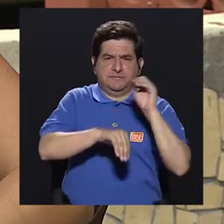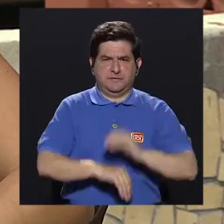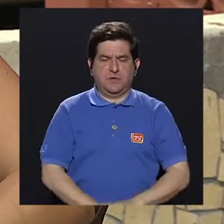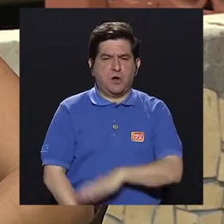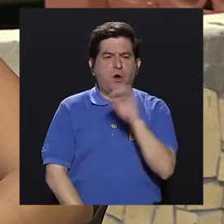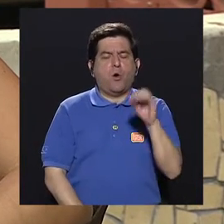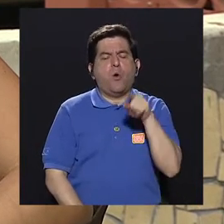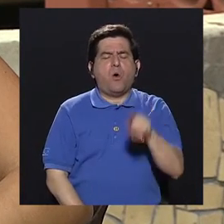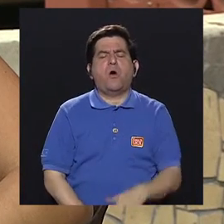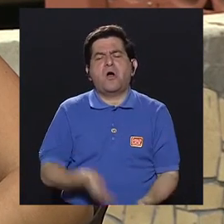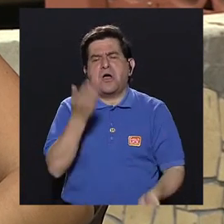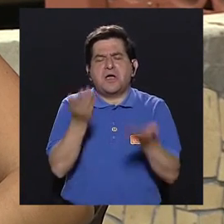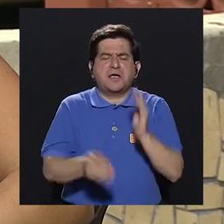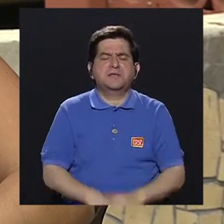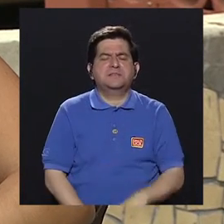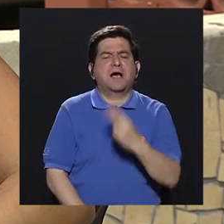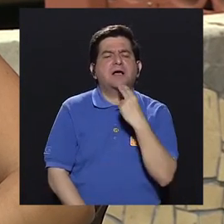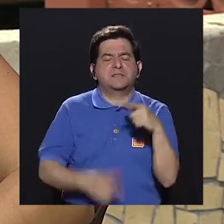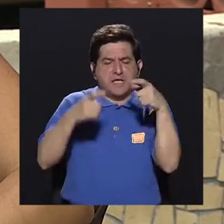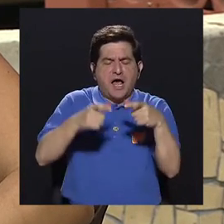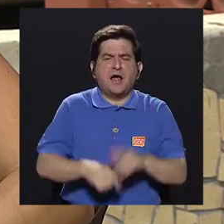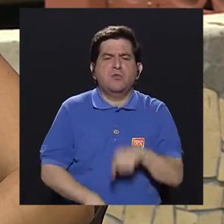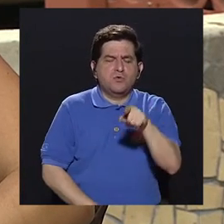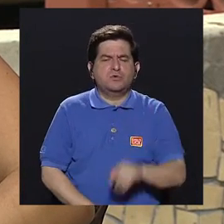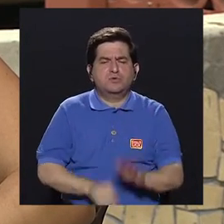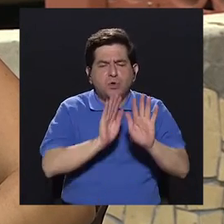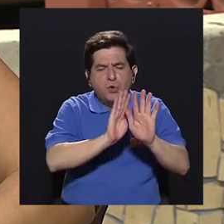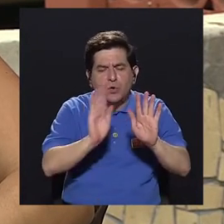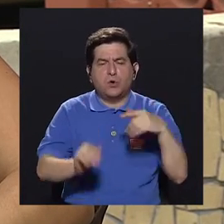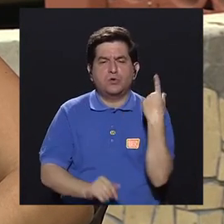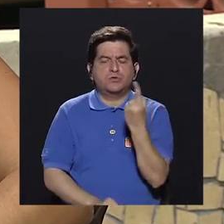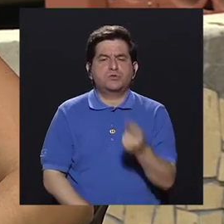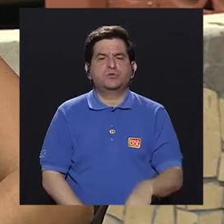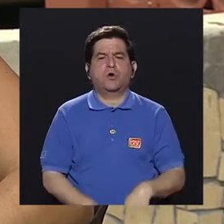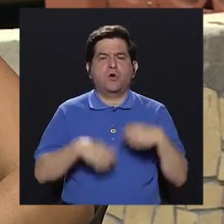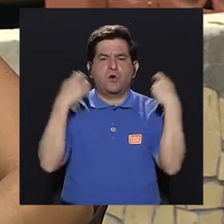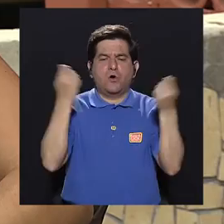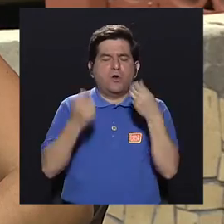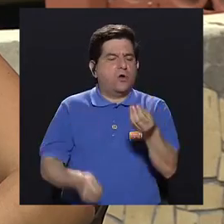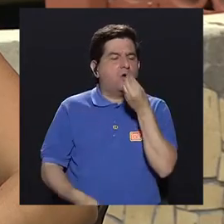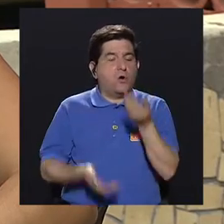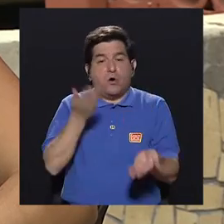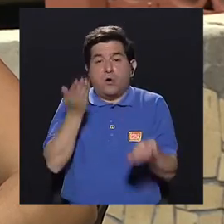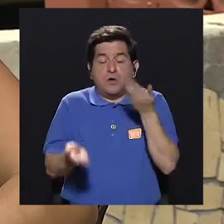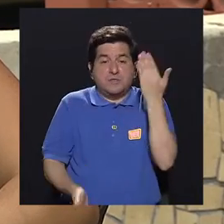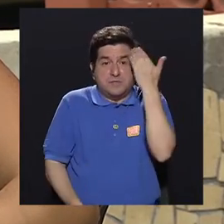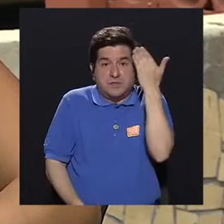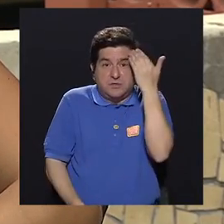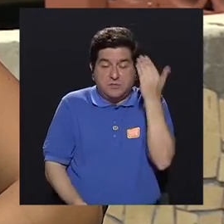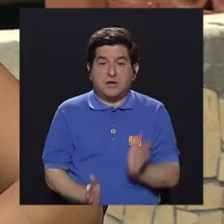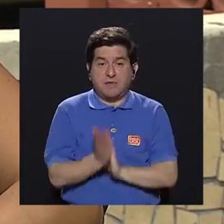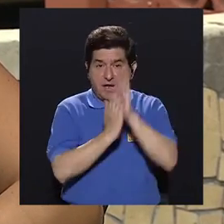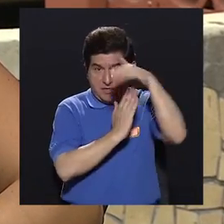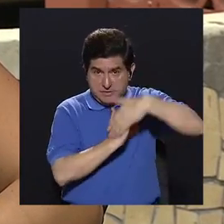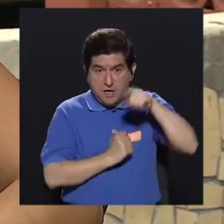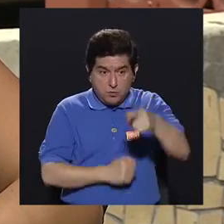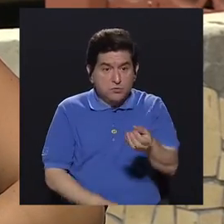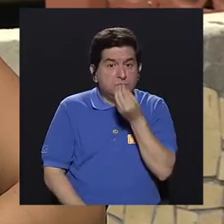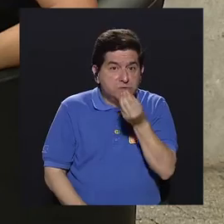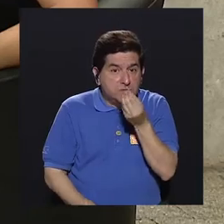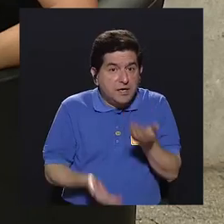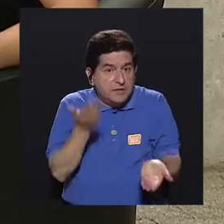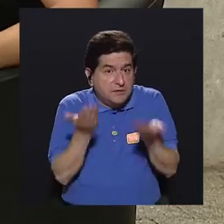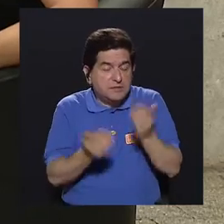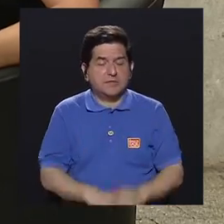extra o decorativo para los postres. Muchos lo comen solo en fiestas y no sabemos si podemos estar abusando de su consumo.